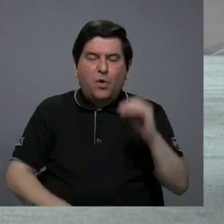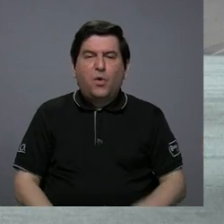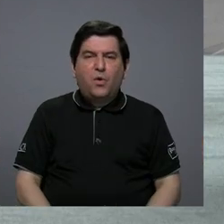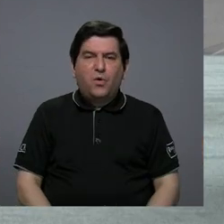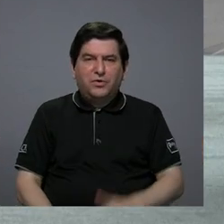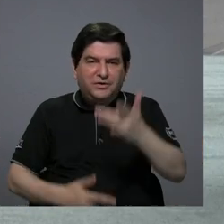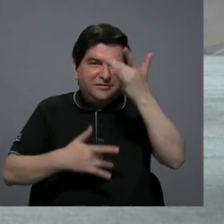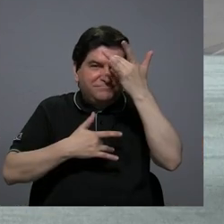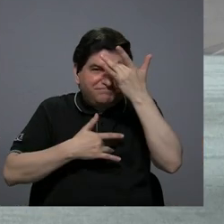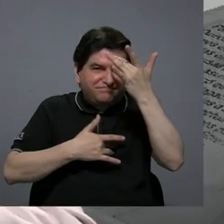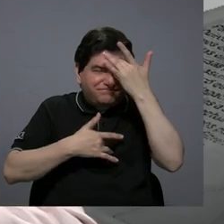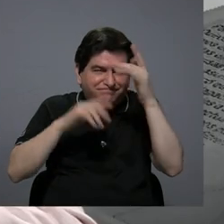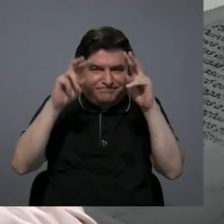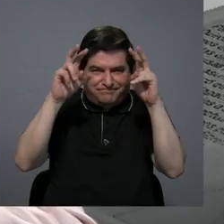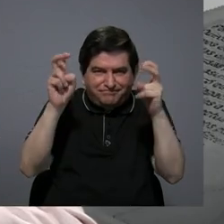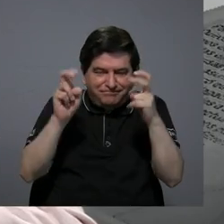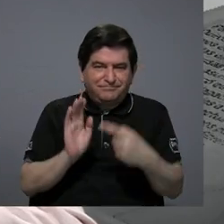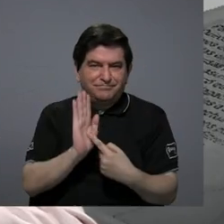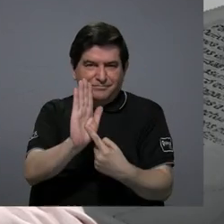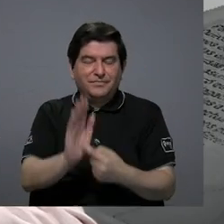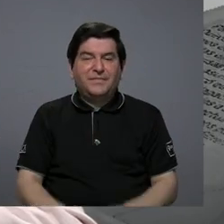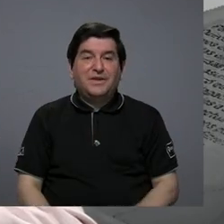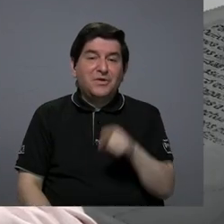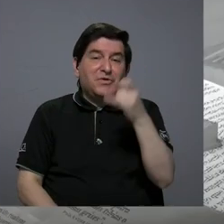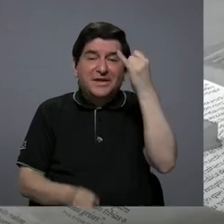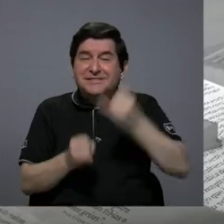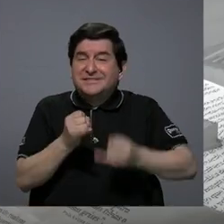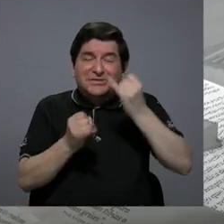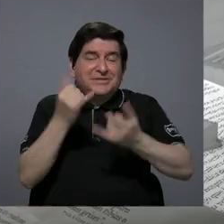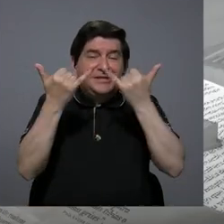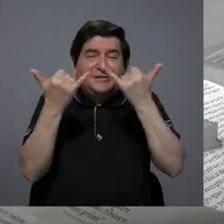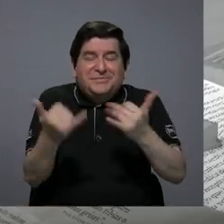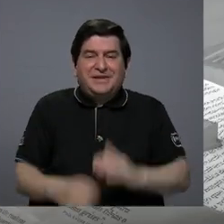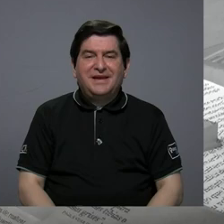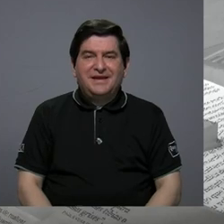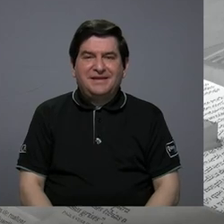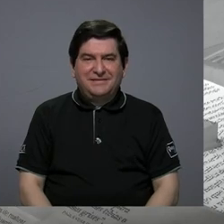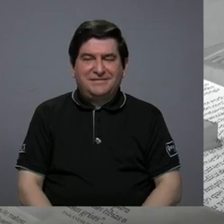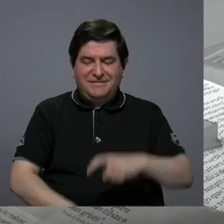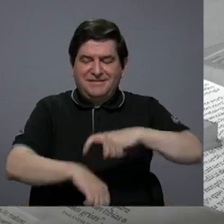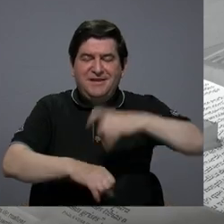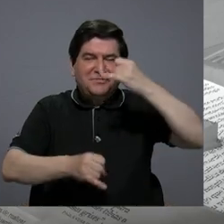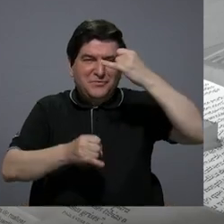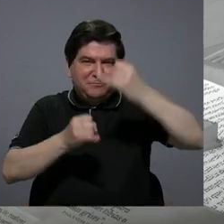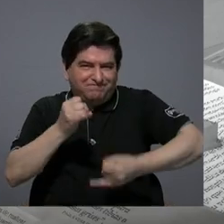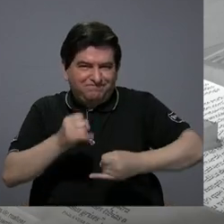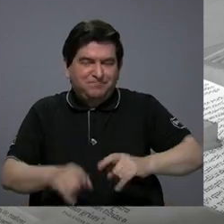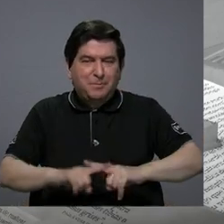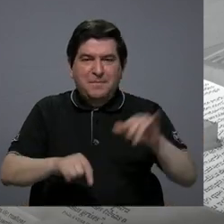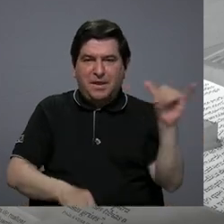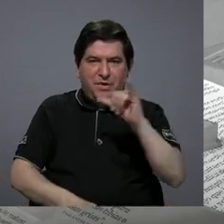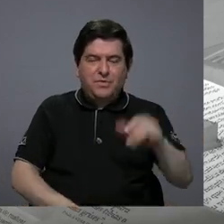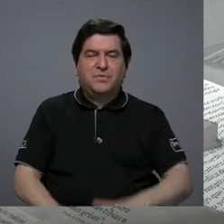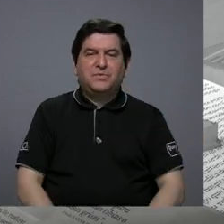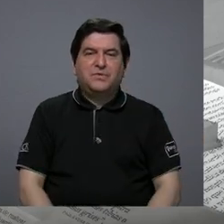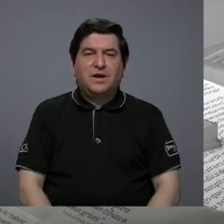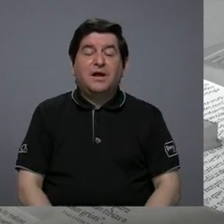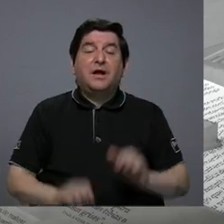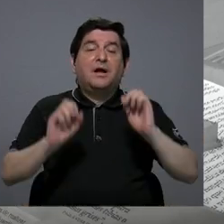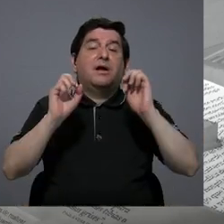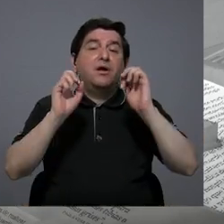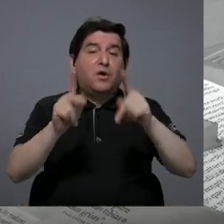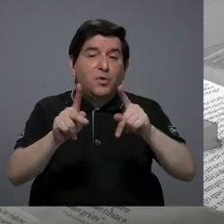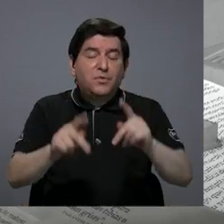patologización con esto tenemos que llegar al final porque se nos ha acabado el tiempo pero también me da la